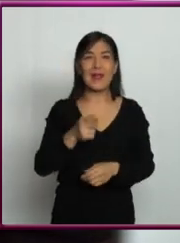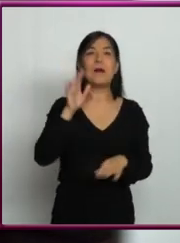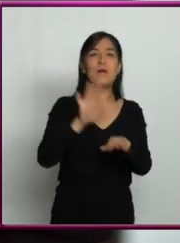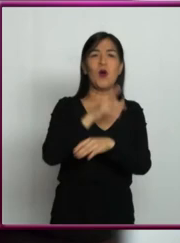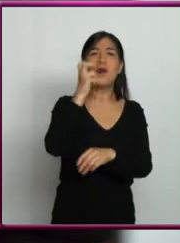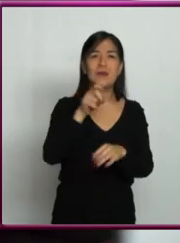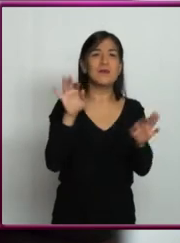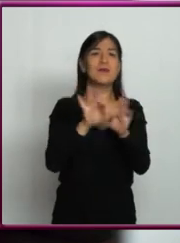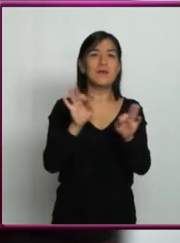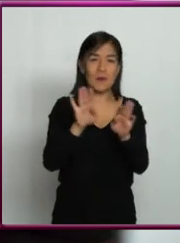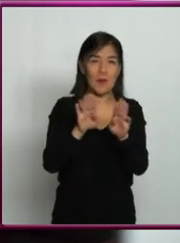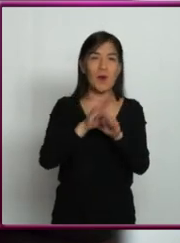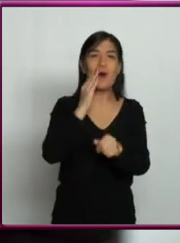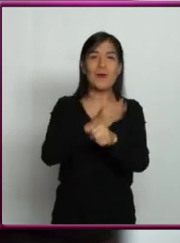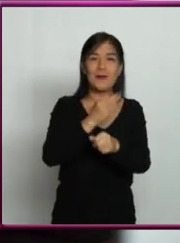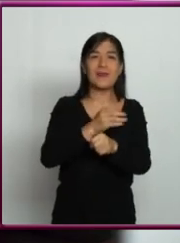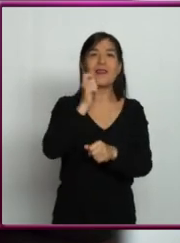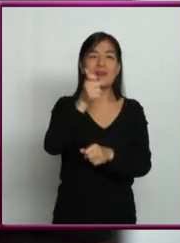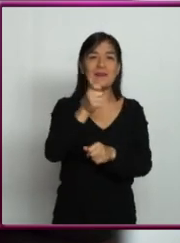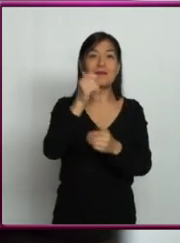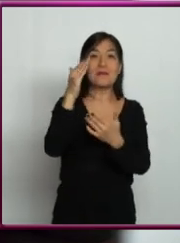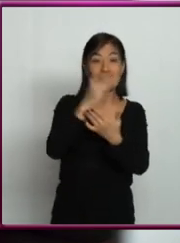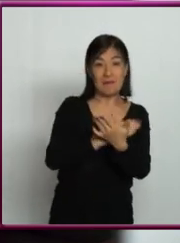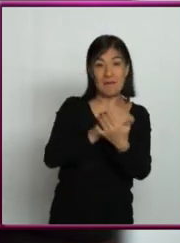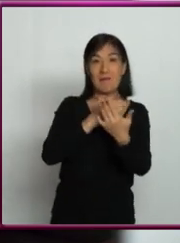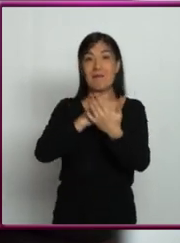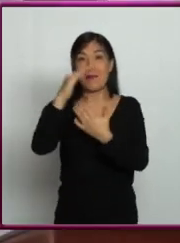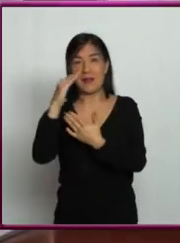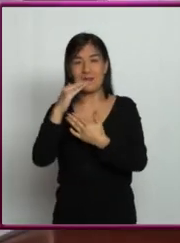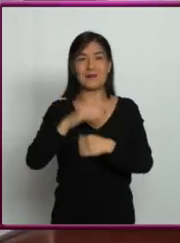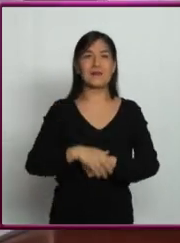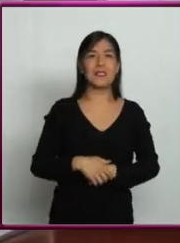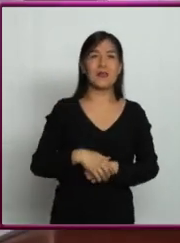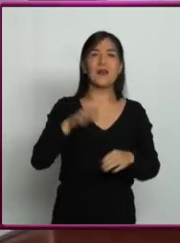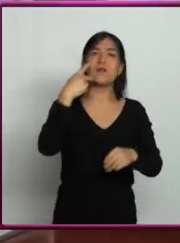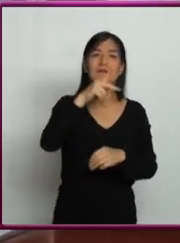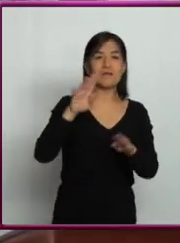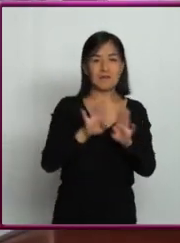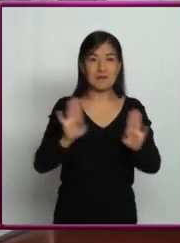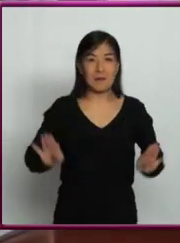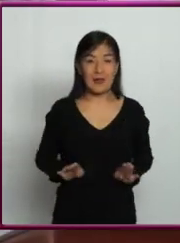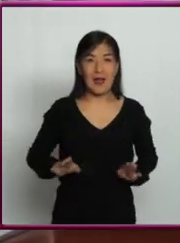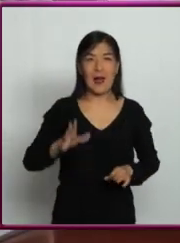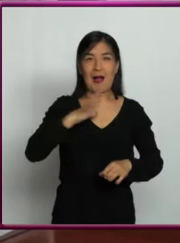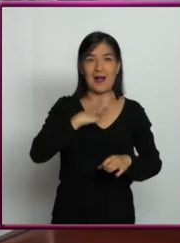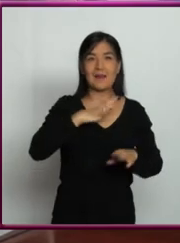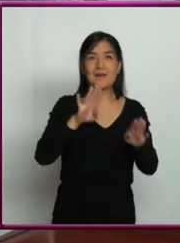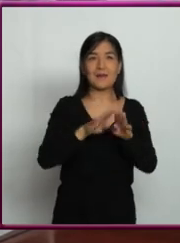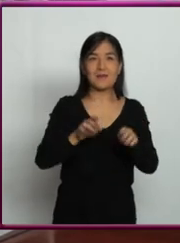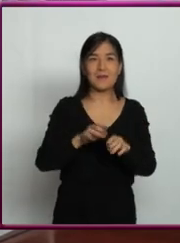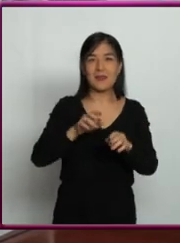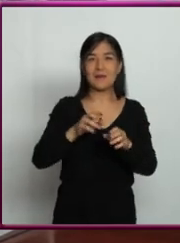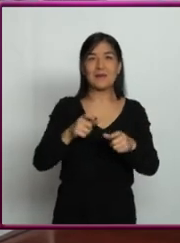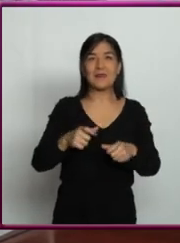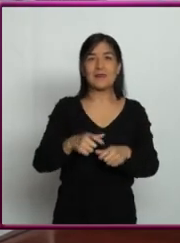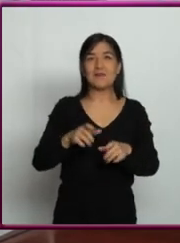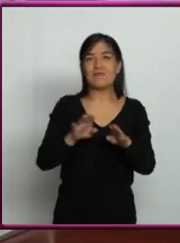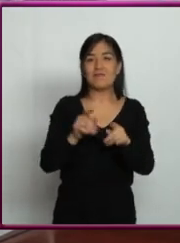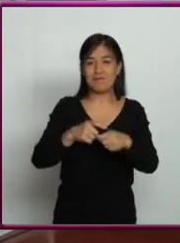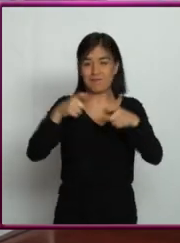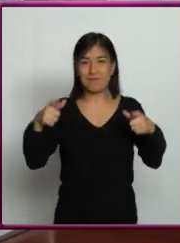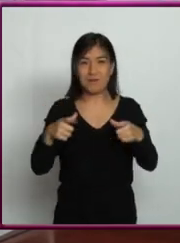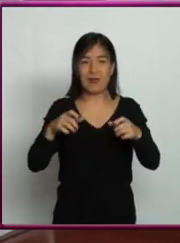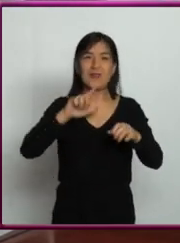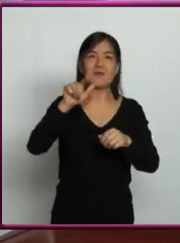el puro Sol no podría tener mucho menos o mucho más. Hay comportamientos. las que se expanden, que se vuelven de repente, se frían rojas,